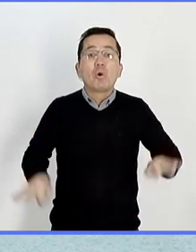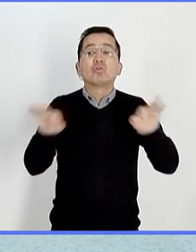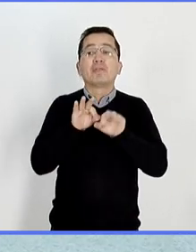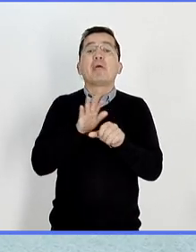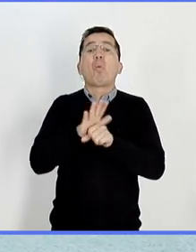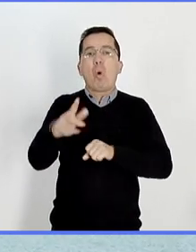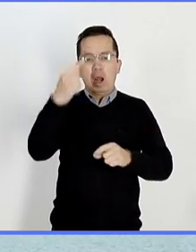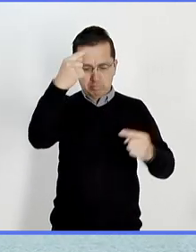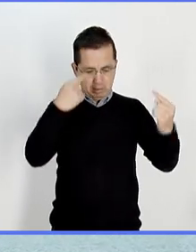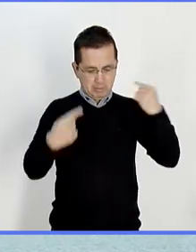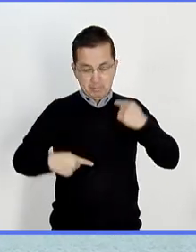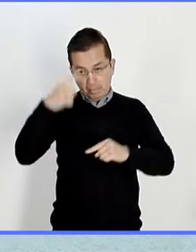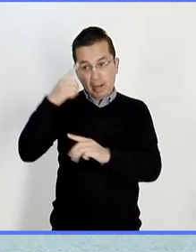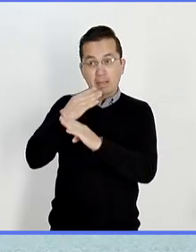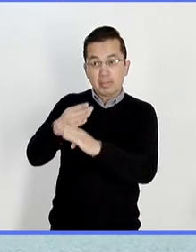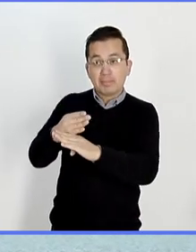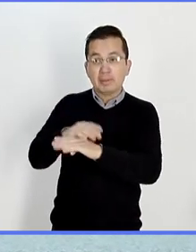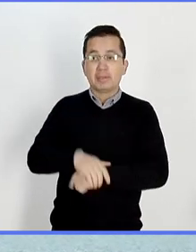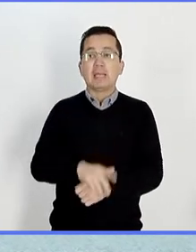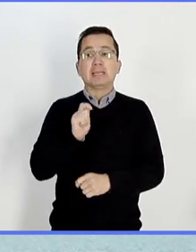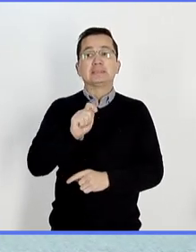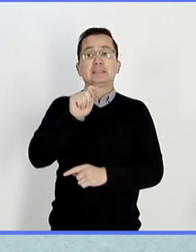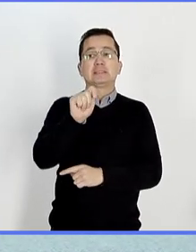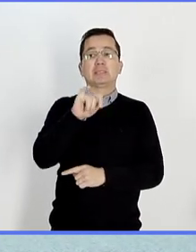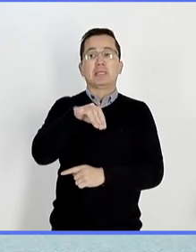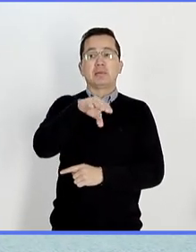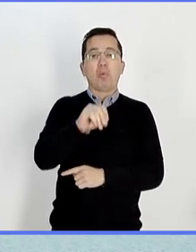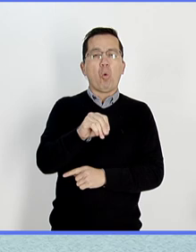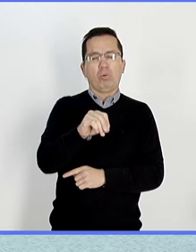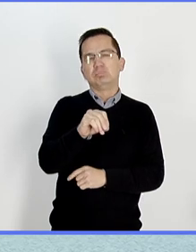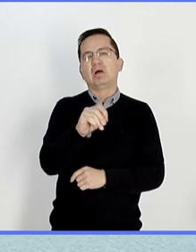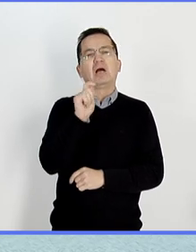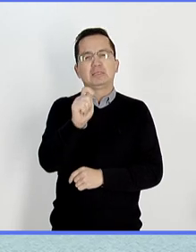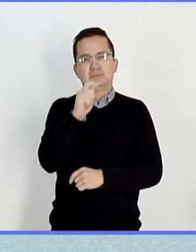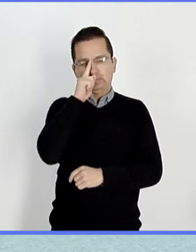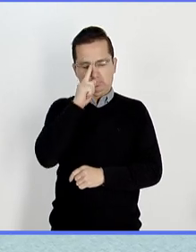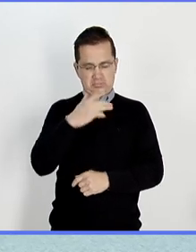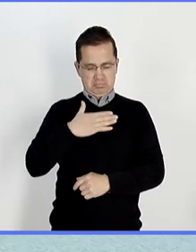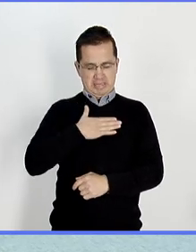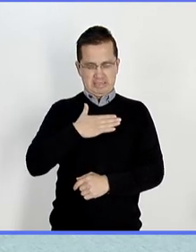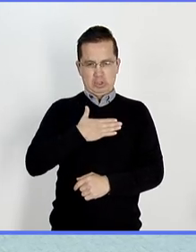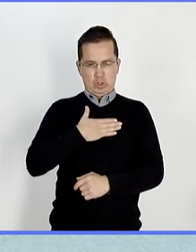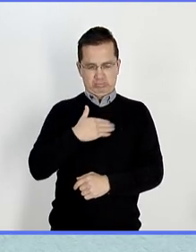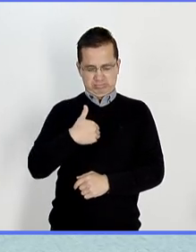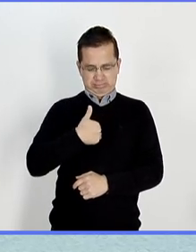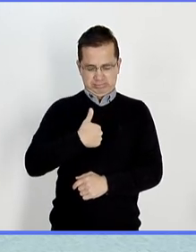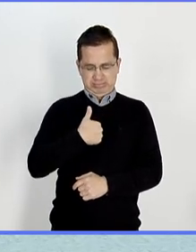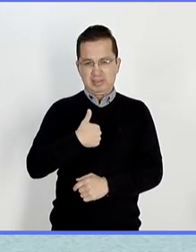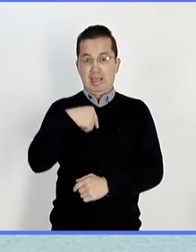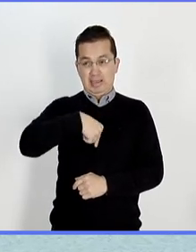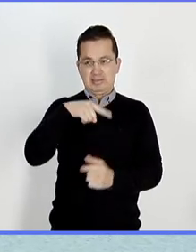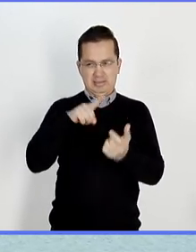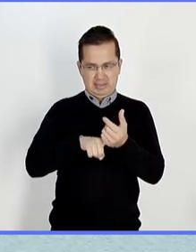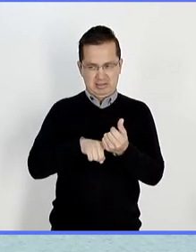sistema inmunológico son el timo, que se encuentra en el pecho a la altura del esternón,